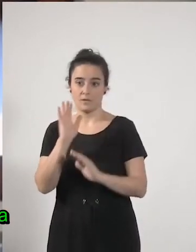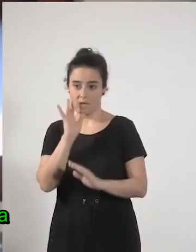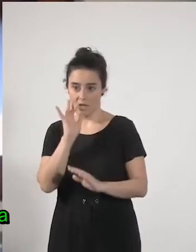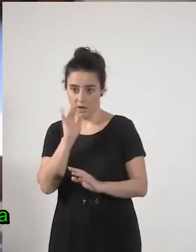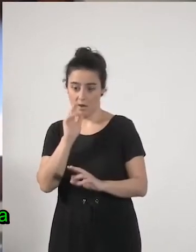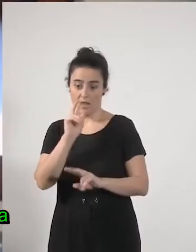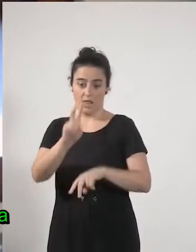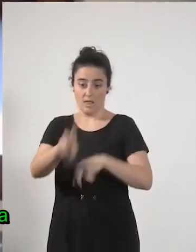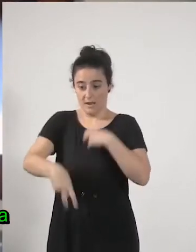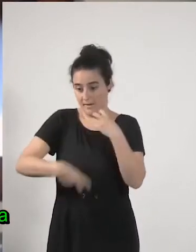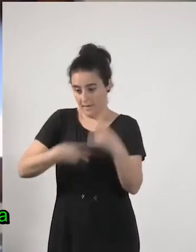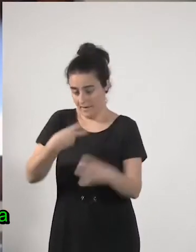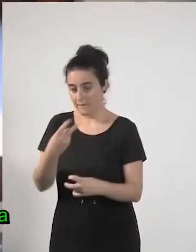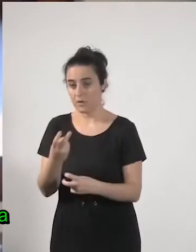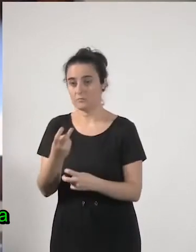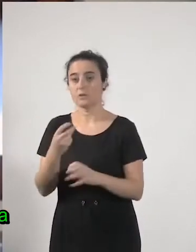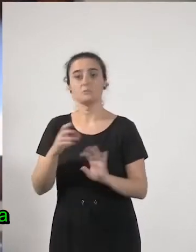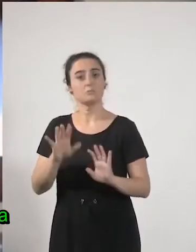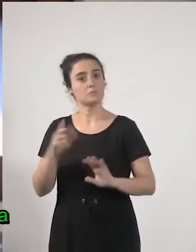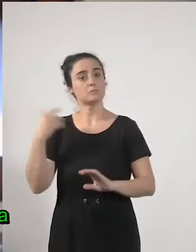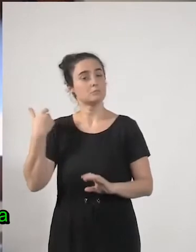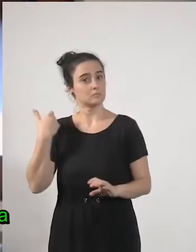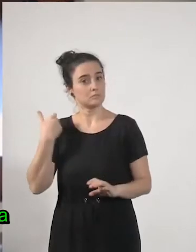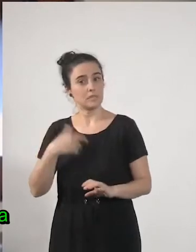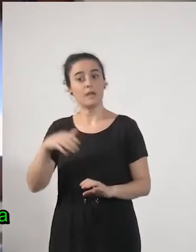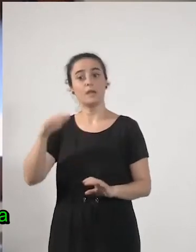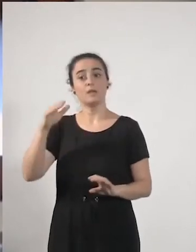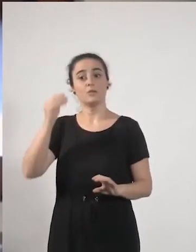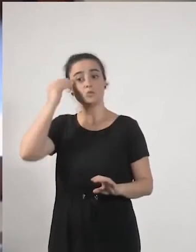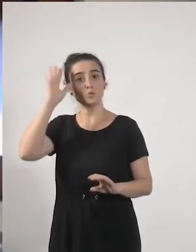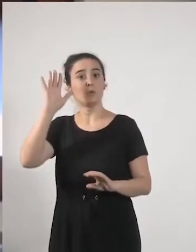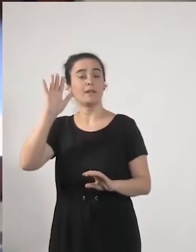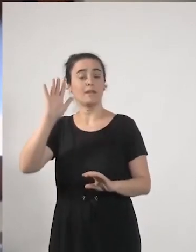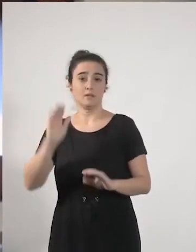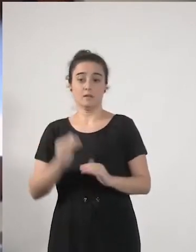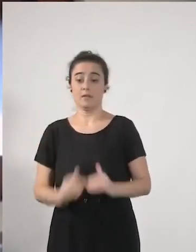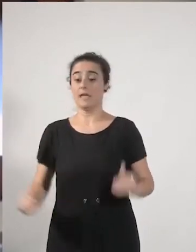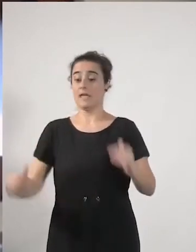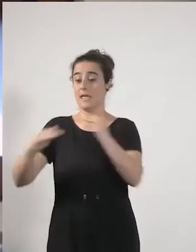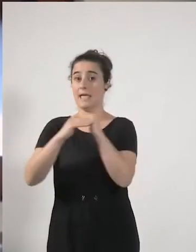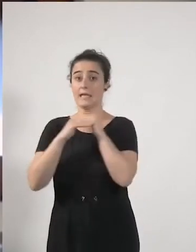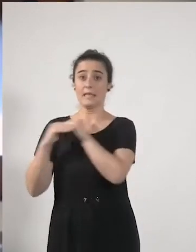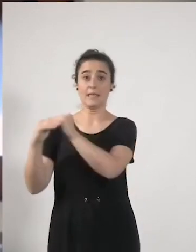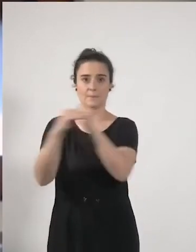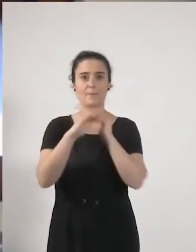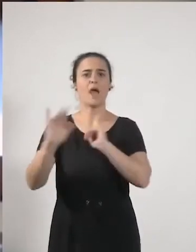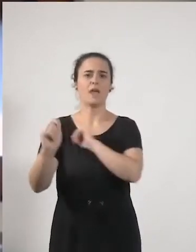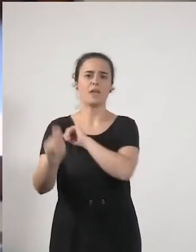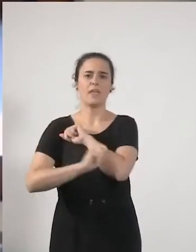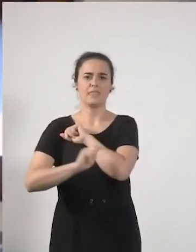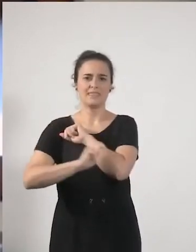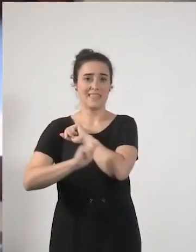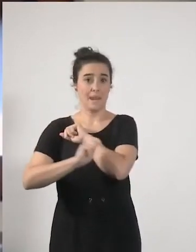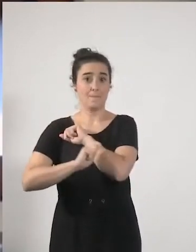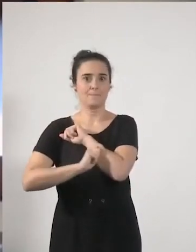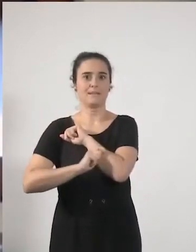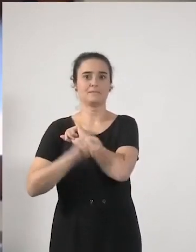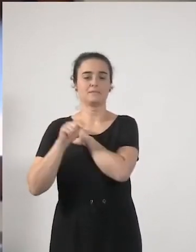que bueno mira está conseguida teóricamente la equiparación pero hay trampas que impiden que los padres se los tomen